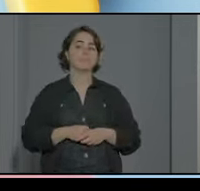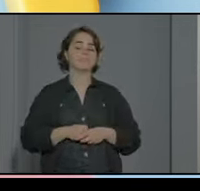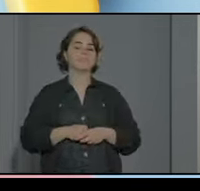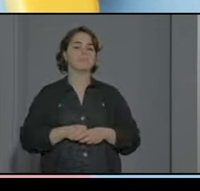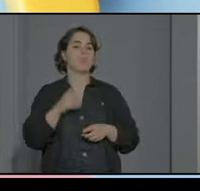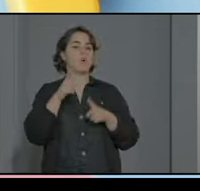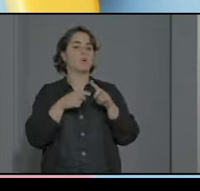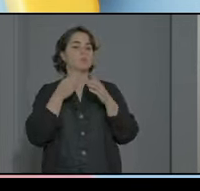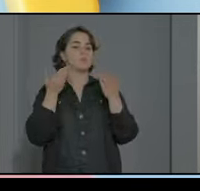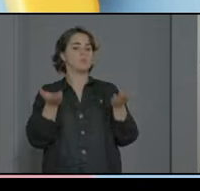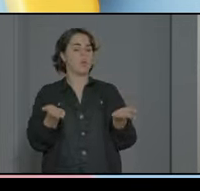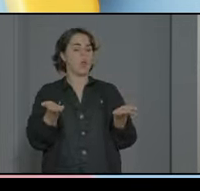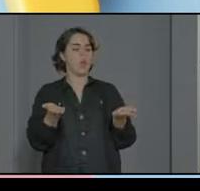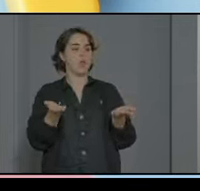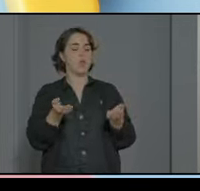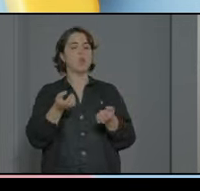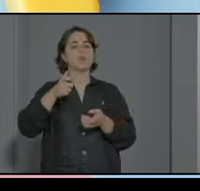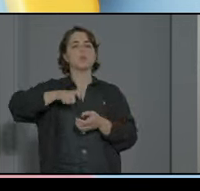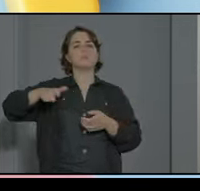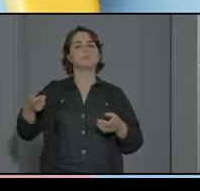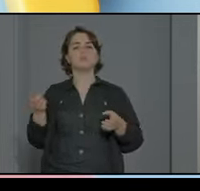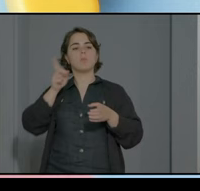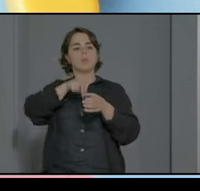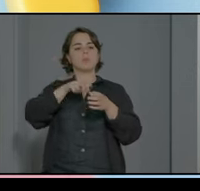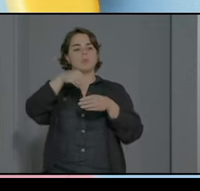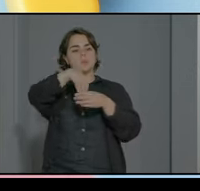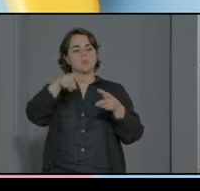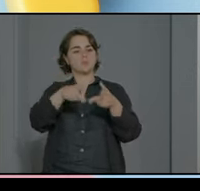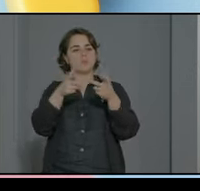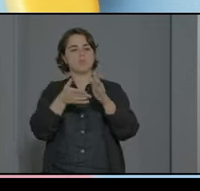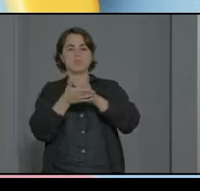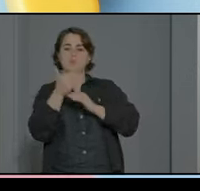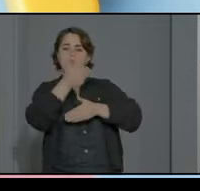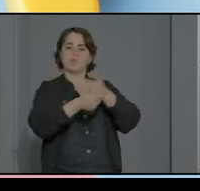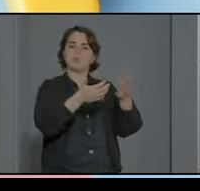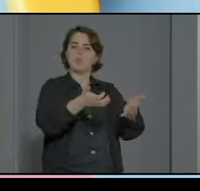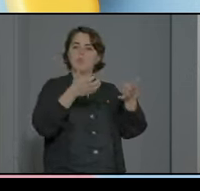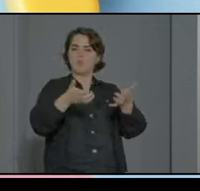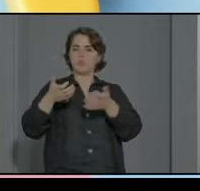con el objetivo de que éstas puedan participar y contribuir en ella beneficiándose de este proceso